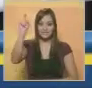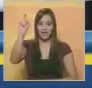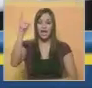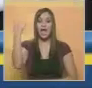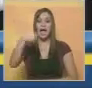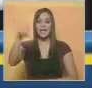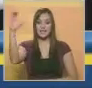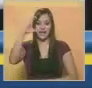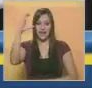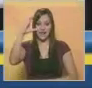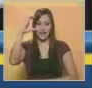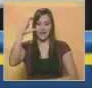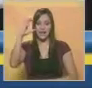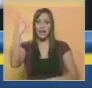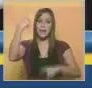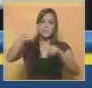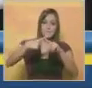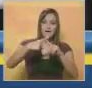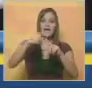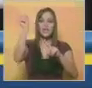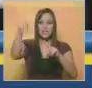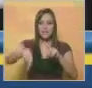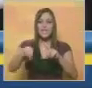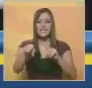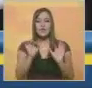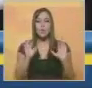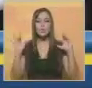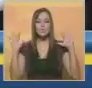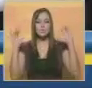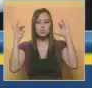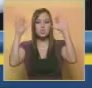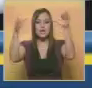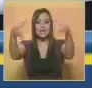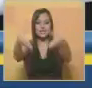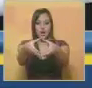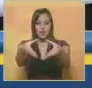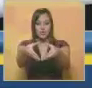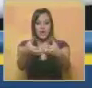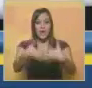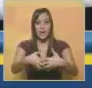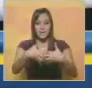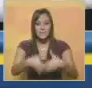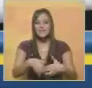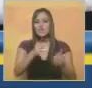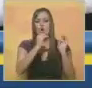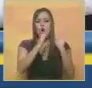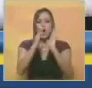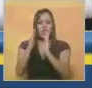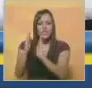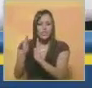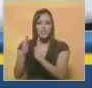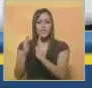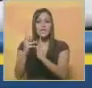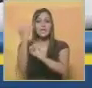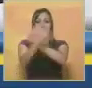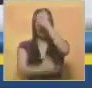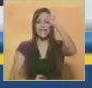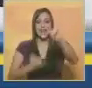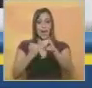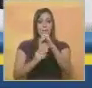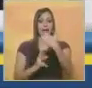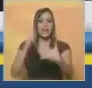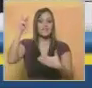de Caracas y también en el marco de este simposio organizado por el CIDEO que es una organización internacional de